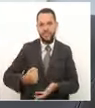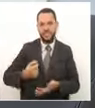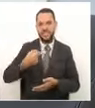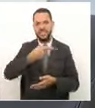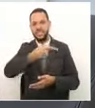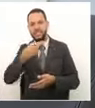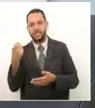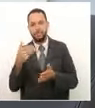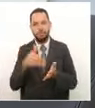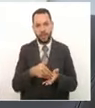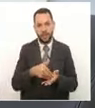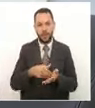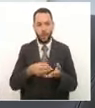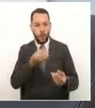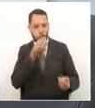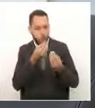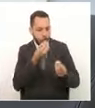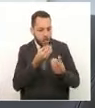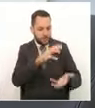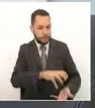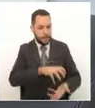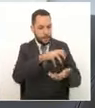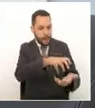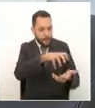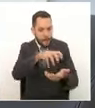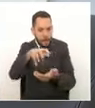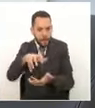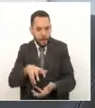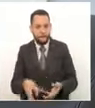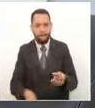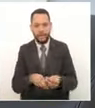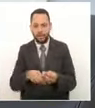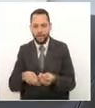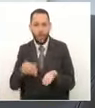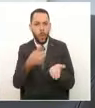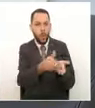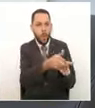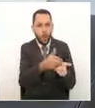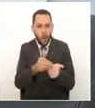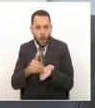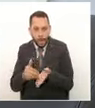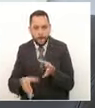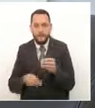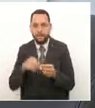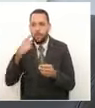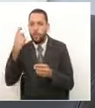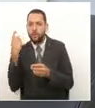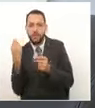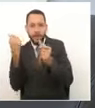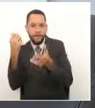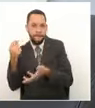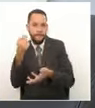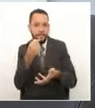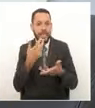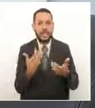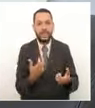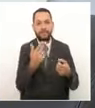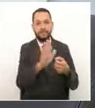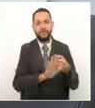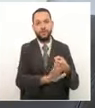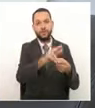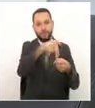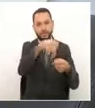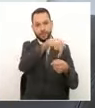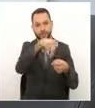mercados a través de los recursos de la gobernación y de otros recursos que el señor gobernador también ha gestionado, pues lo que se esperaba de pronto de la ciudadanía es como